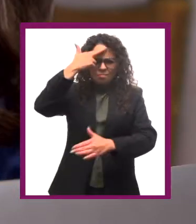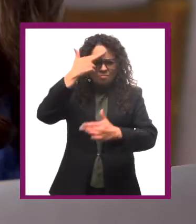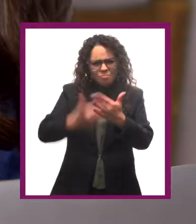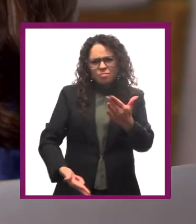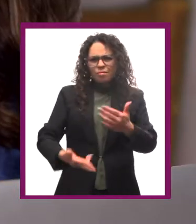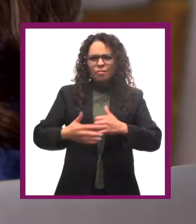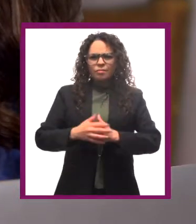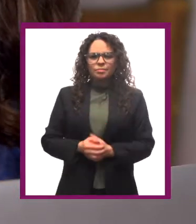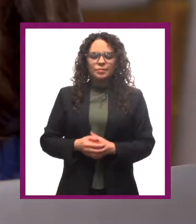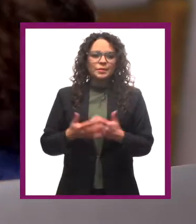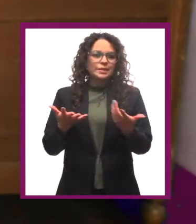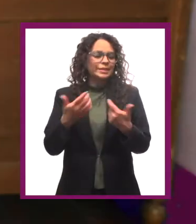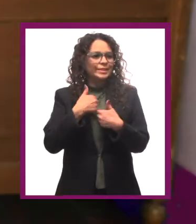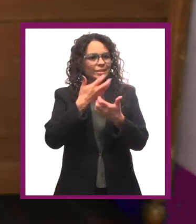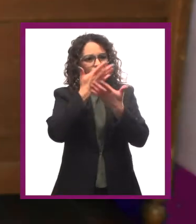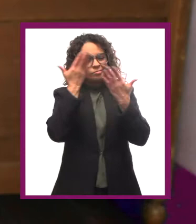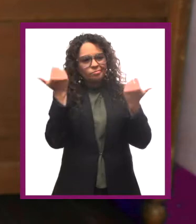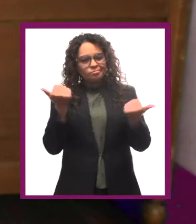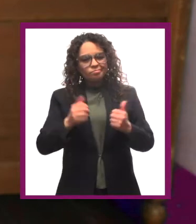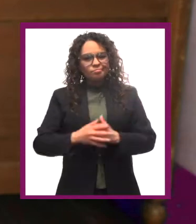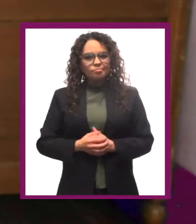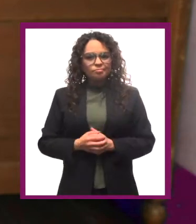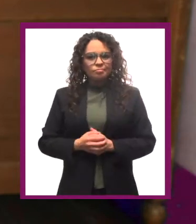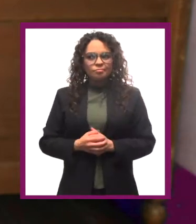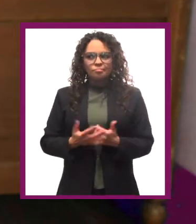¿no crees? Pues no sé.